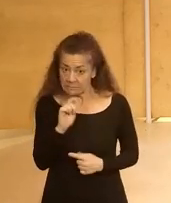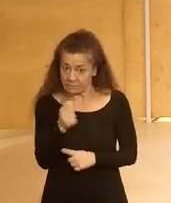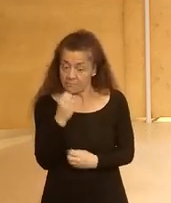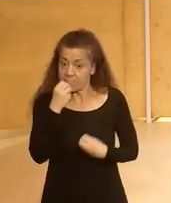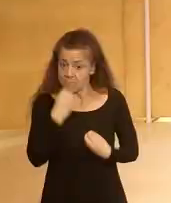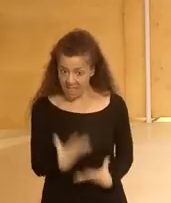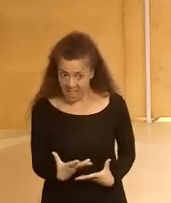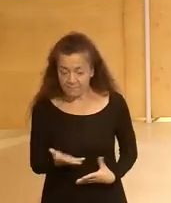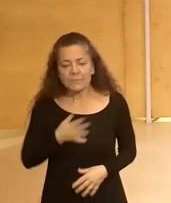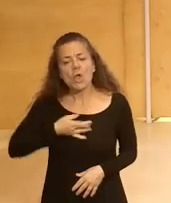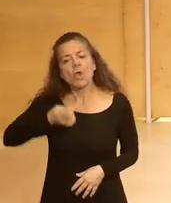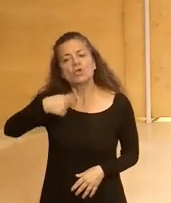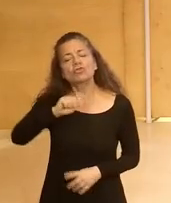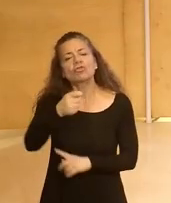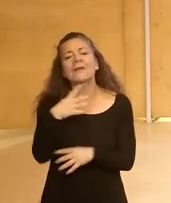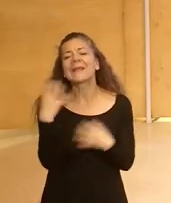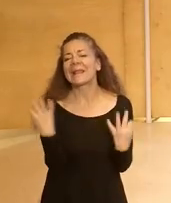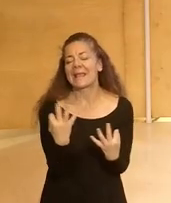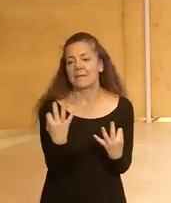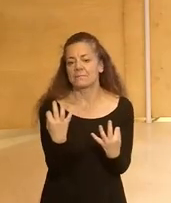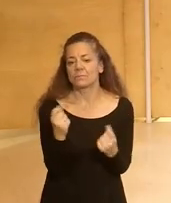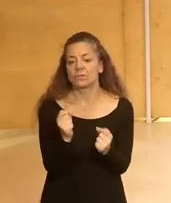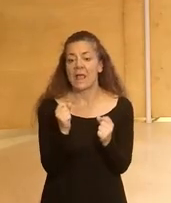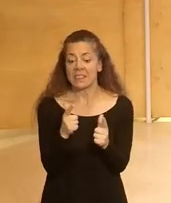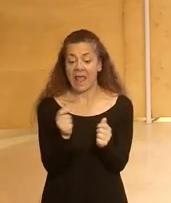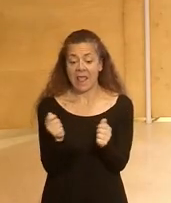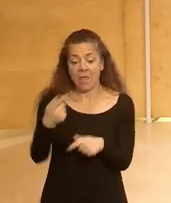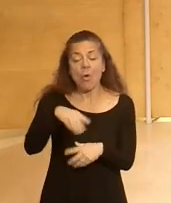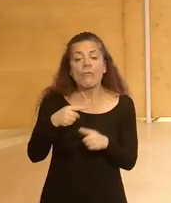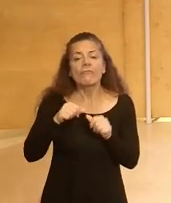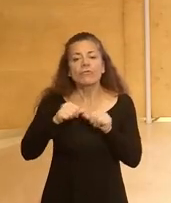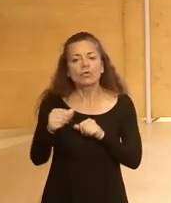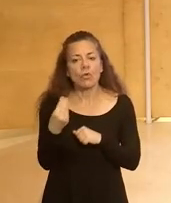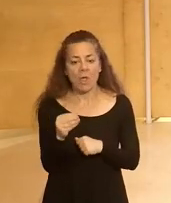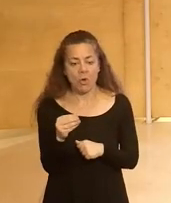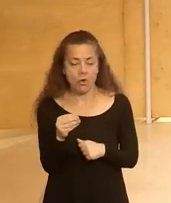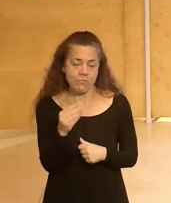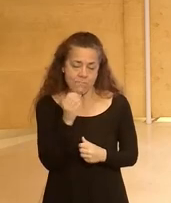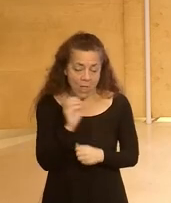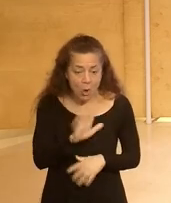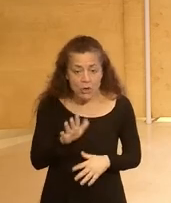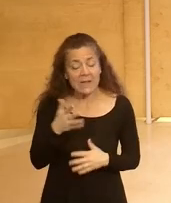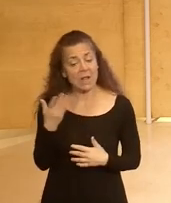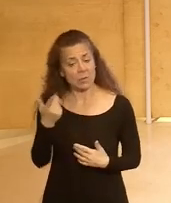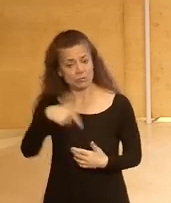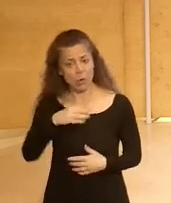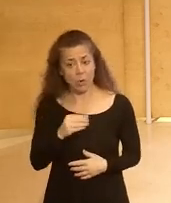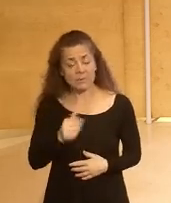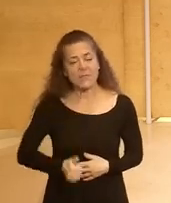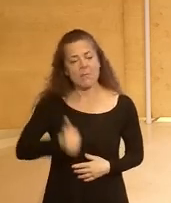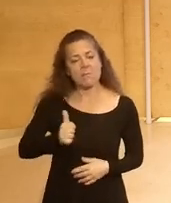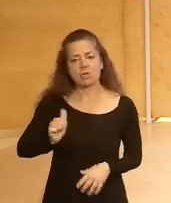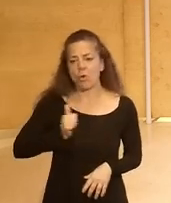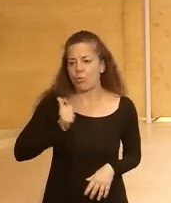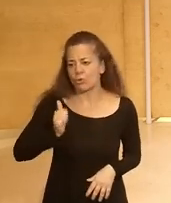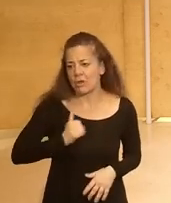lo que podemos conseguir es justamente dar un futuro mejor a las generaciones más jóvenes dar más oportunidades